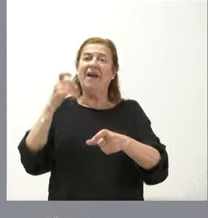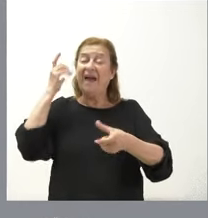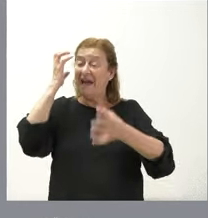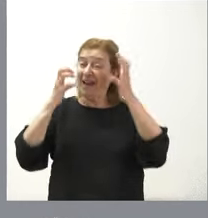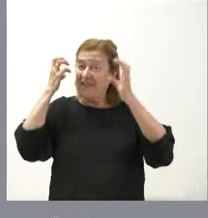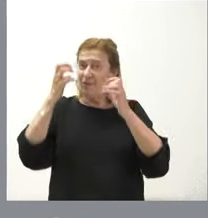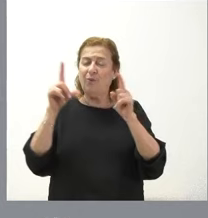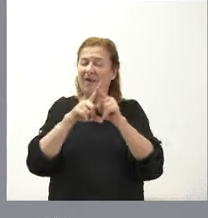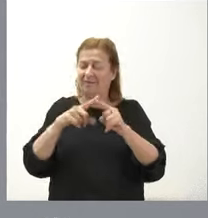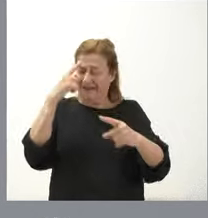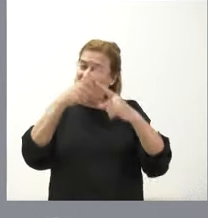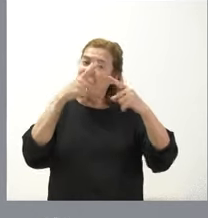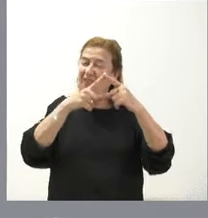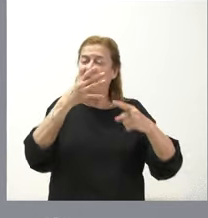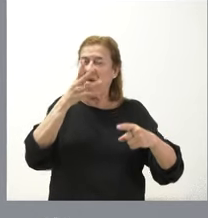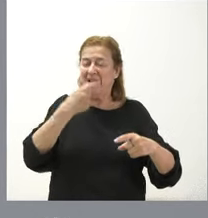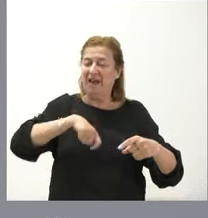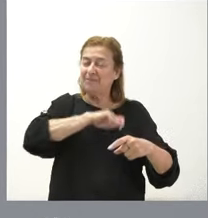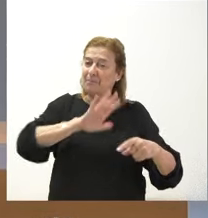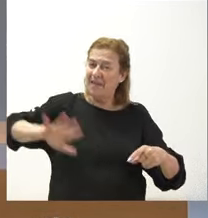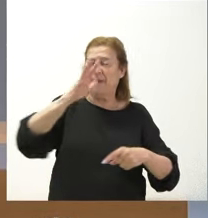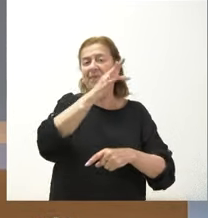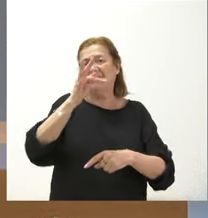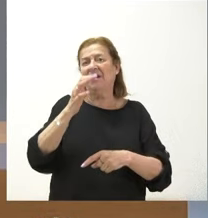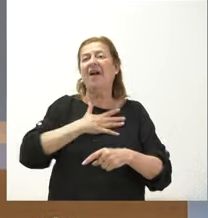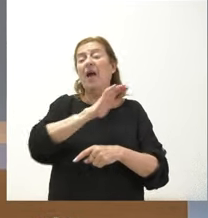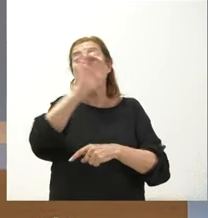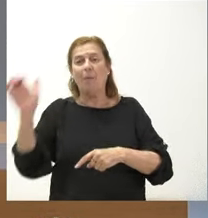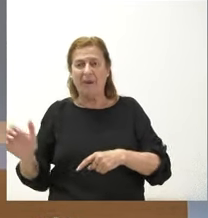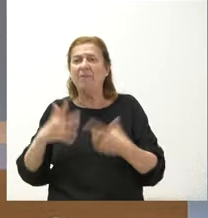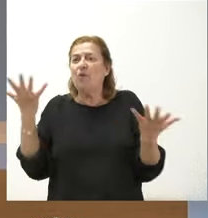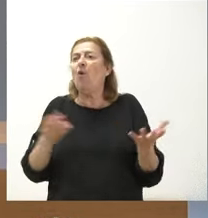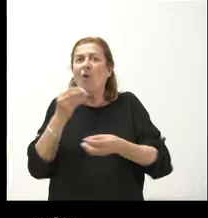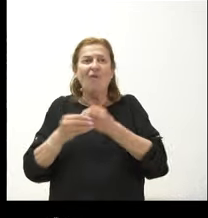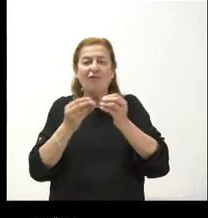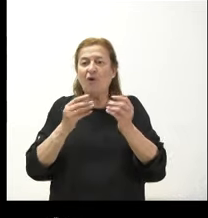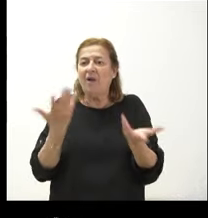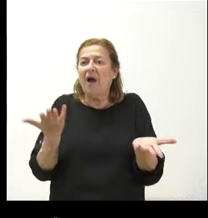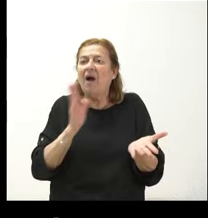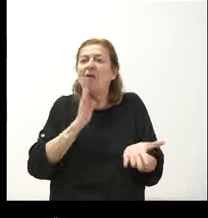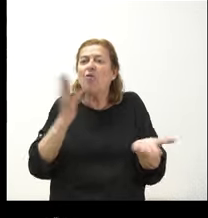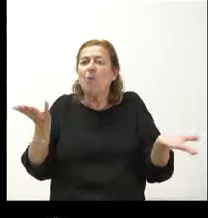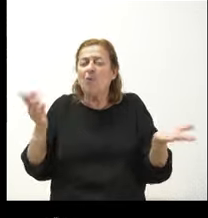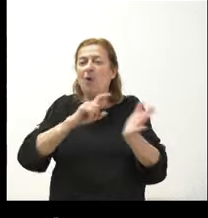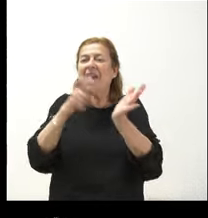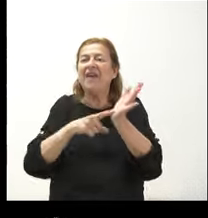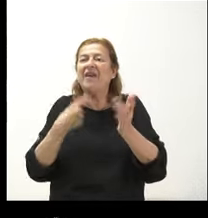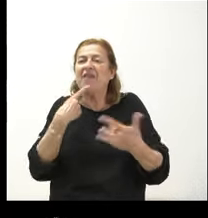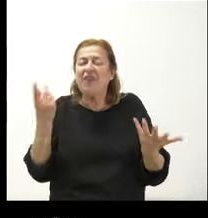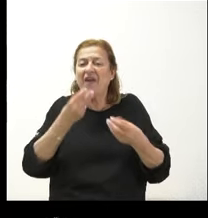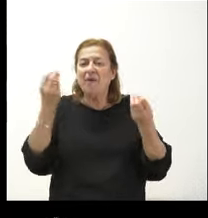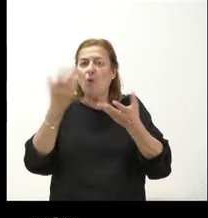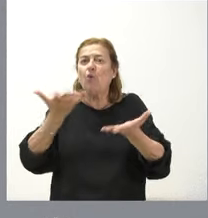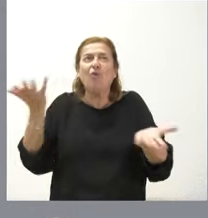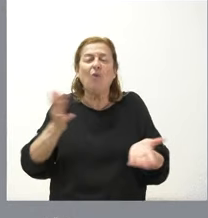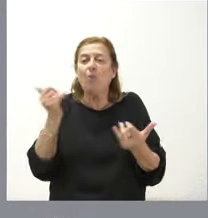referencia en el conjunto nacional y europeo. ¿Pero de qué manera se va a hacer eso? ¿Cómo lo va a hacer la ley? ¿Cómo va a mejorar todo eso?